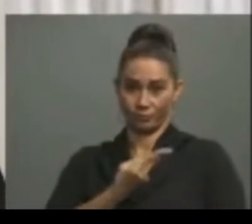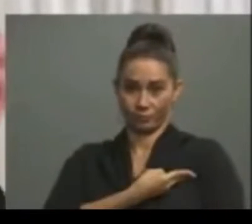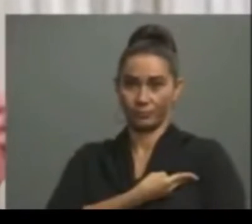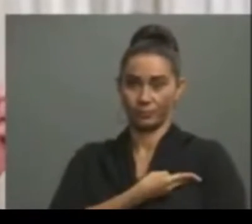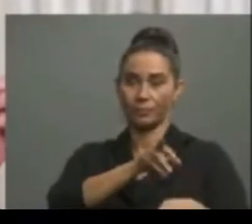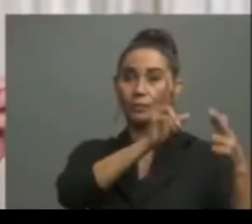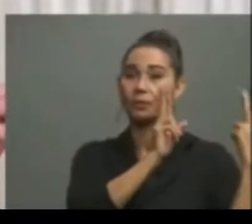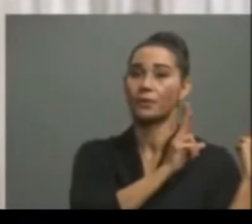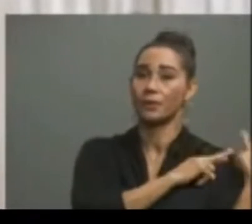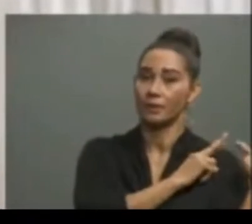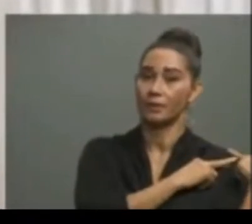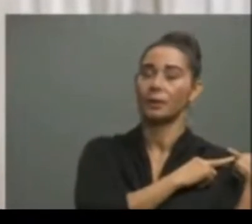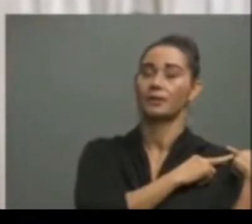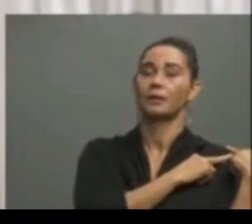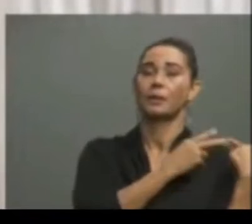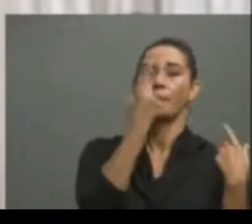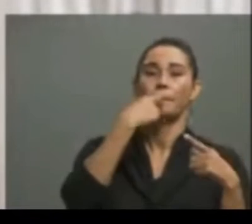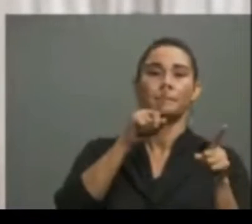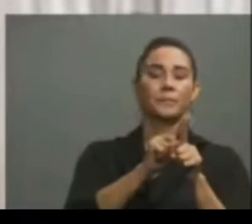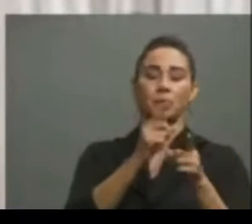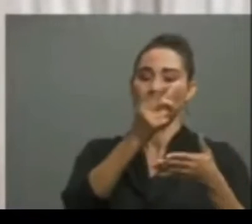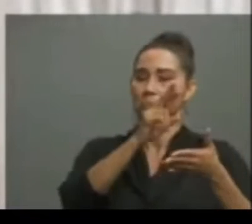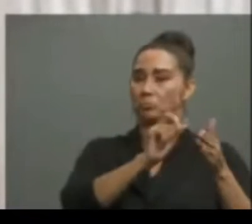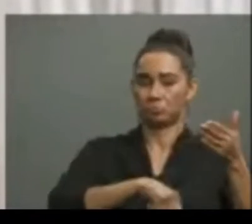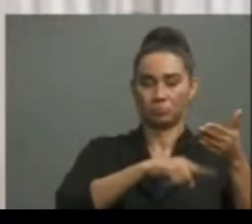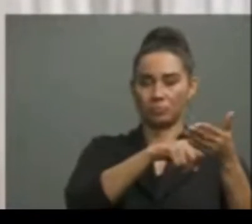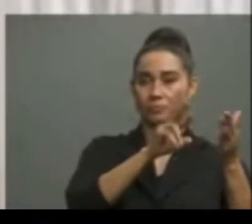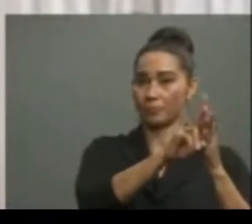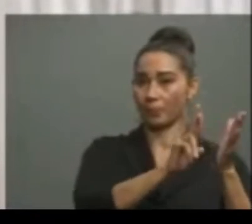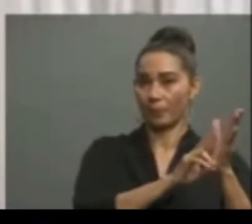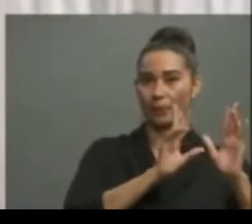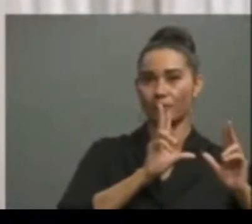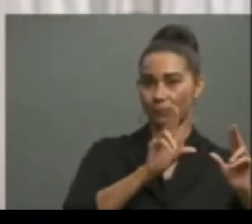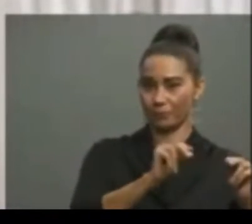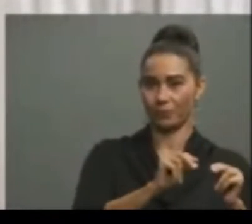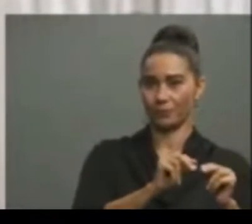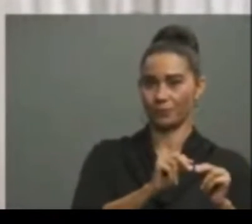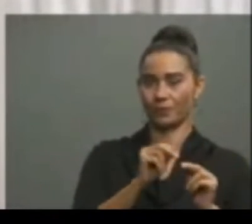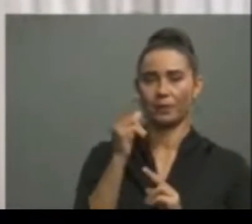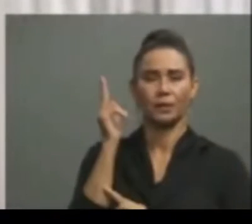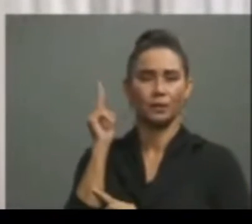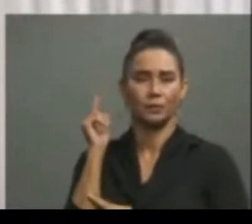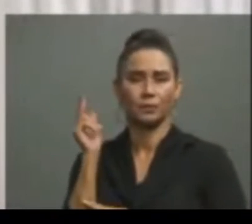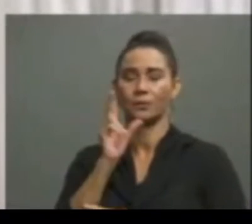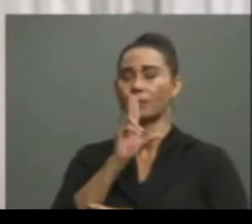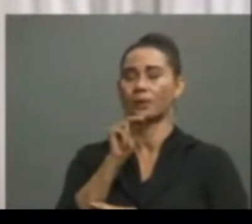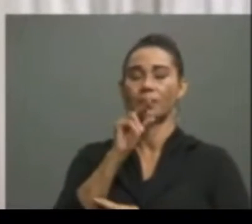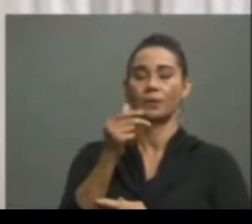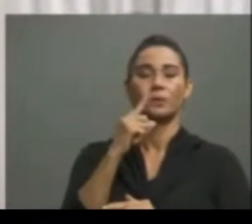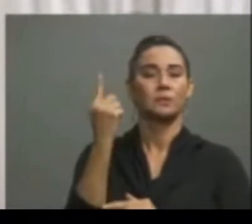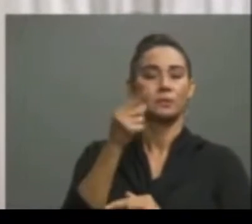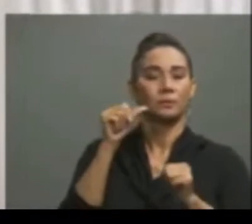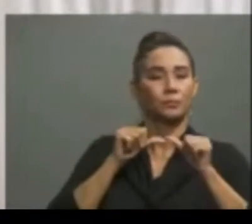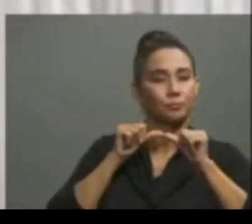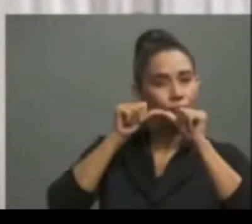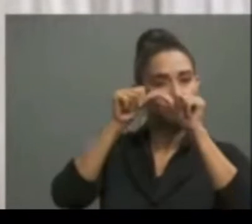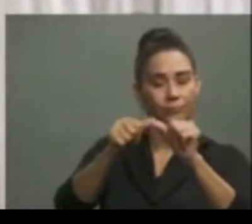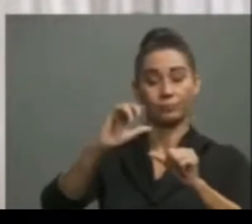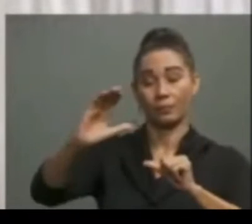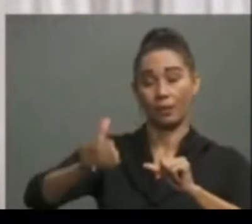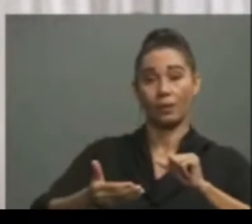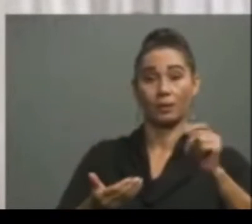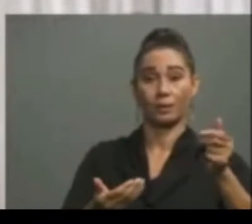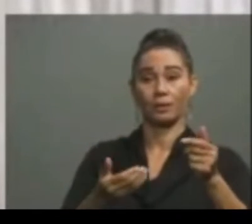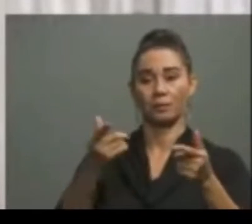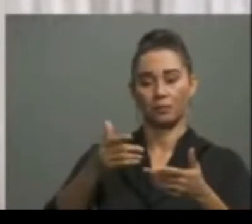responsabilidad, pero sin restricciones. Que no haya dudas, se mantendrá y seguiremos invitando de